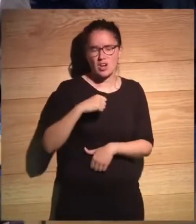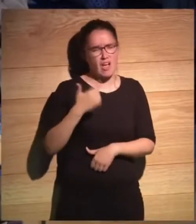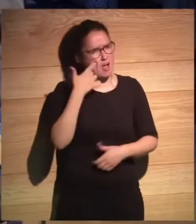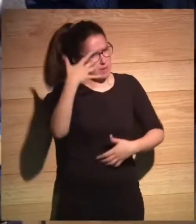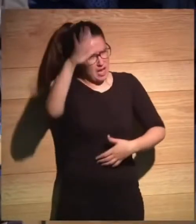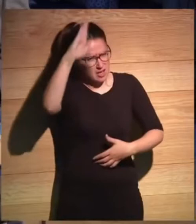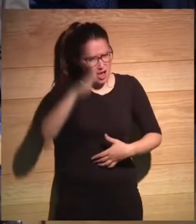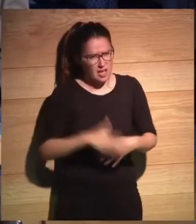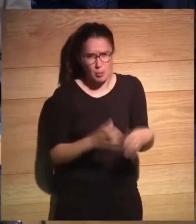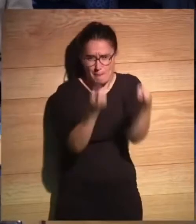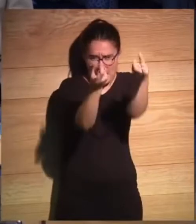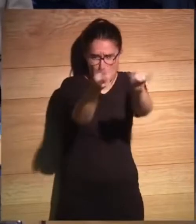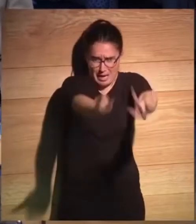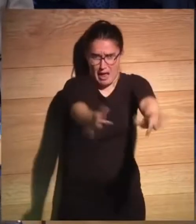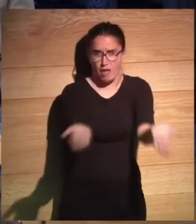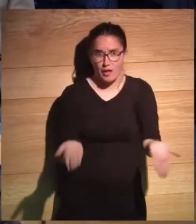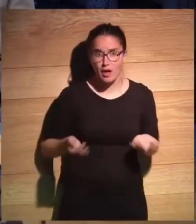ala, ya, venga, esto no sirve para nada.